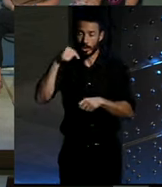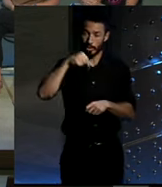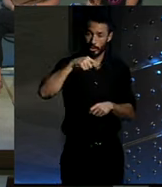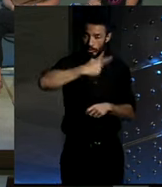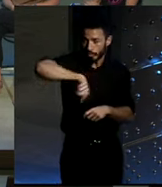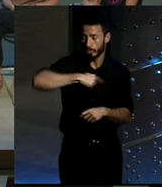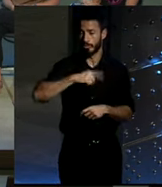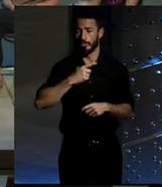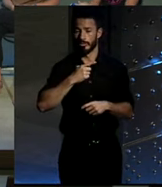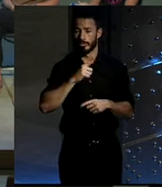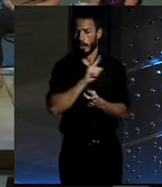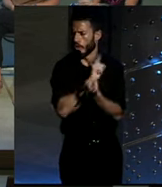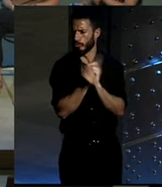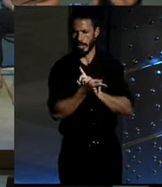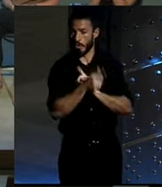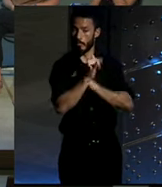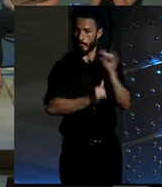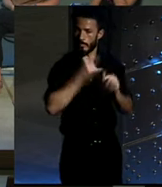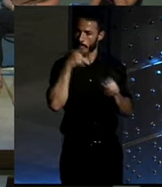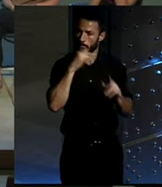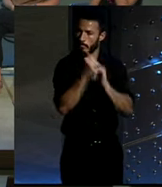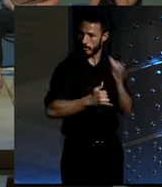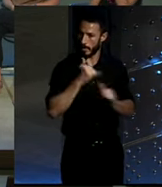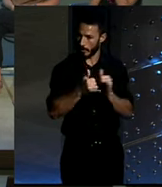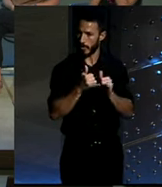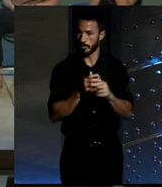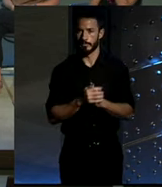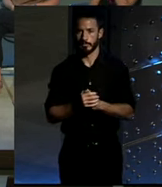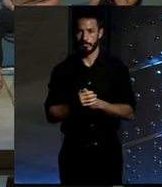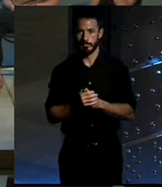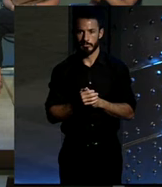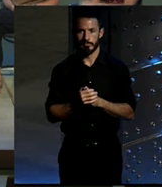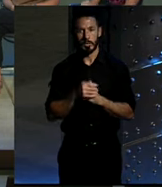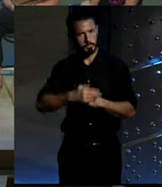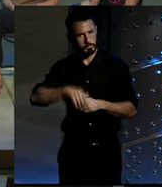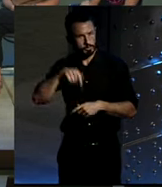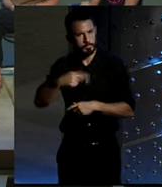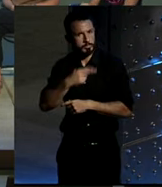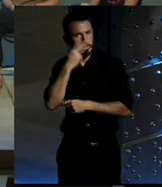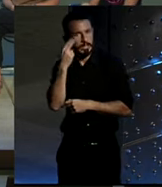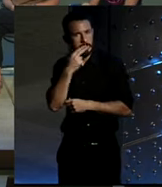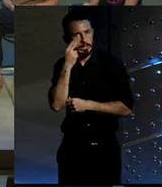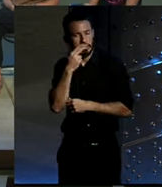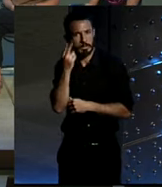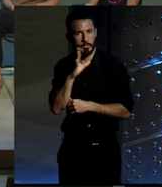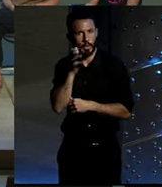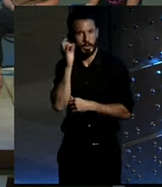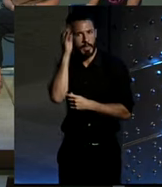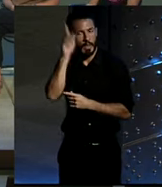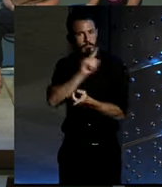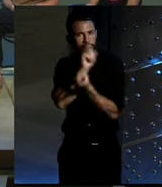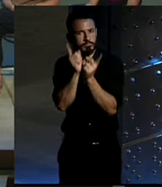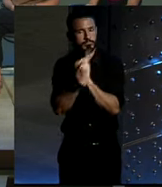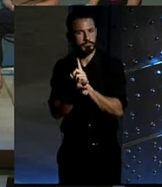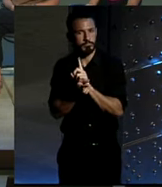ojalá, vayamos a lo contrario. Eso es interesante darle la vuelta un poco a la idea de progreso porque esa parte de eso responde... O que yo recuerdo